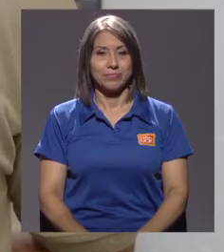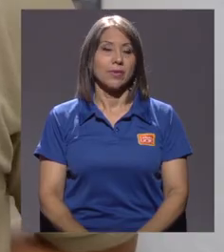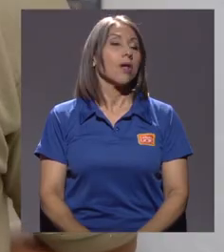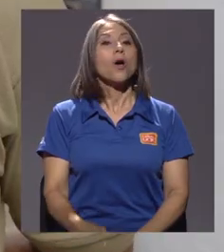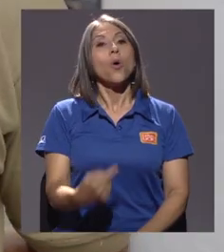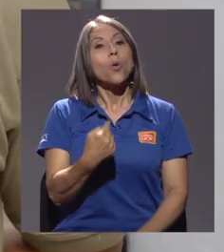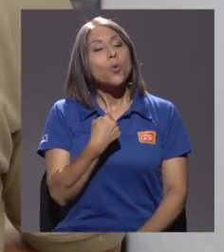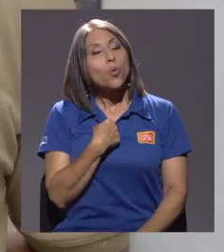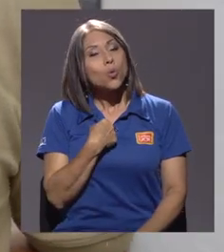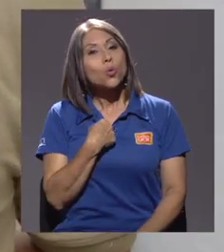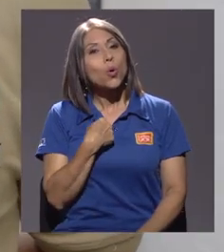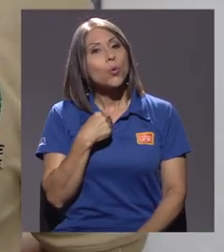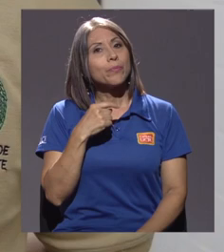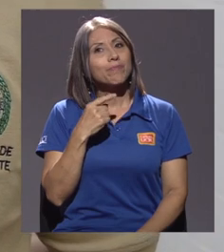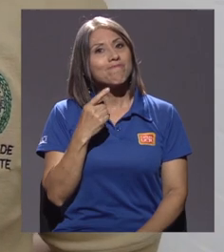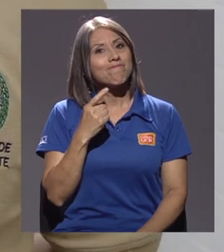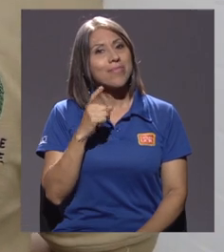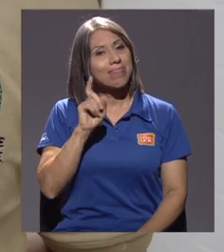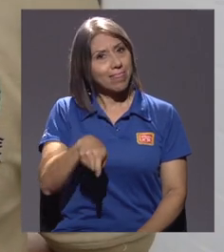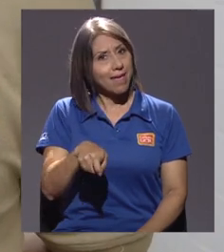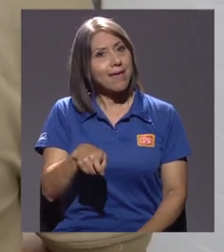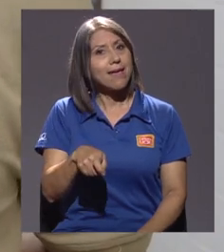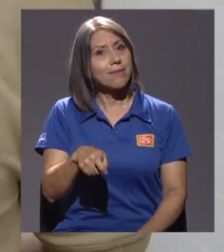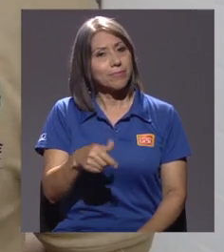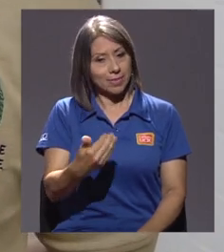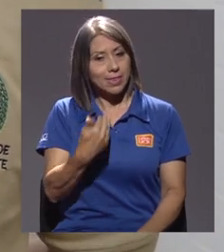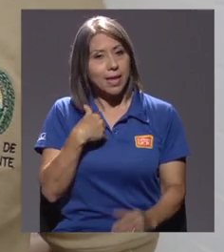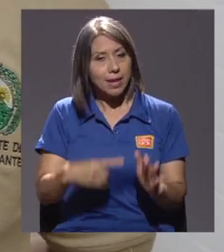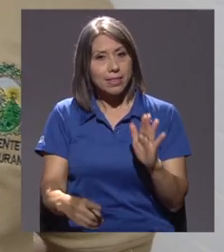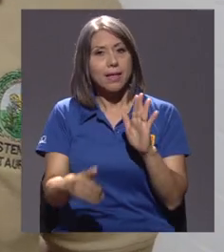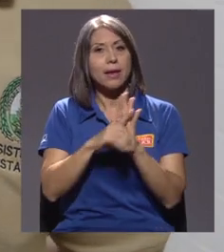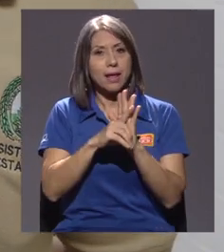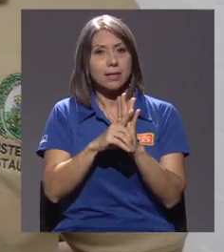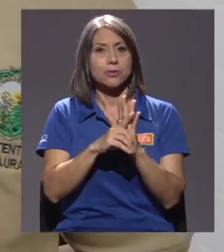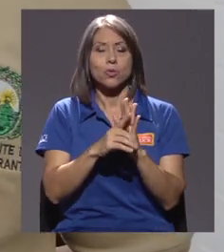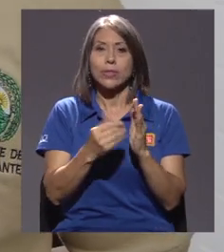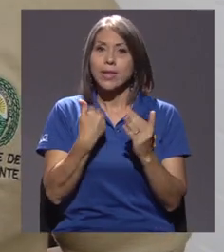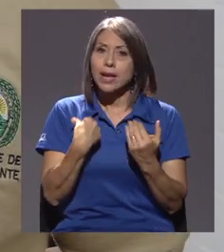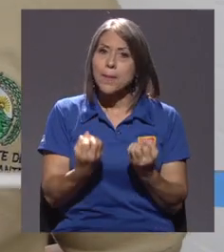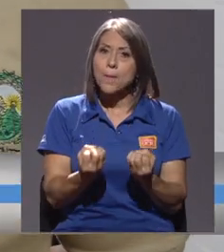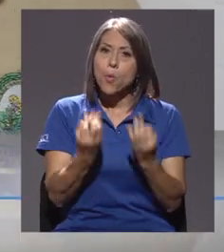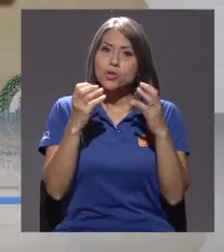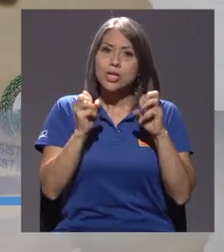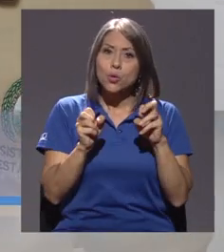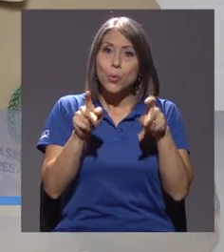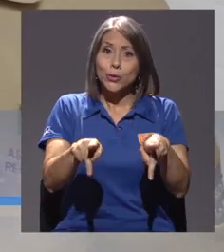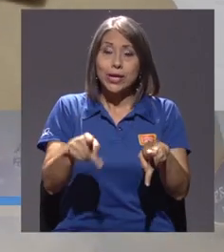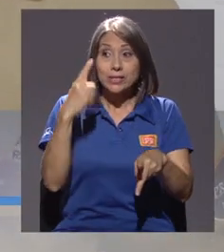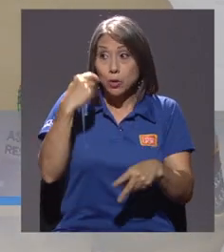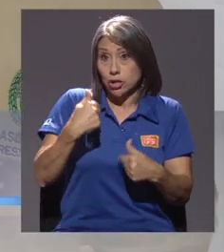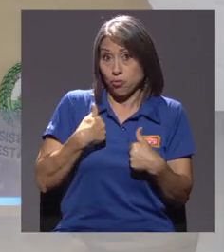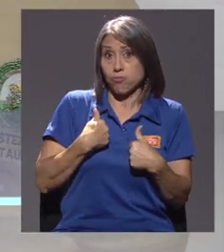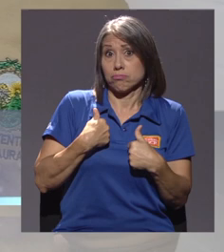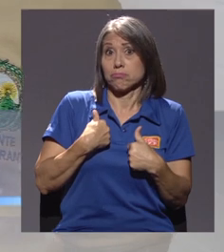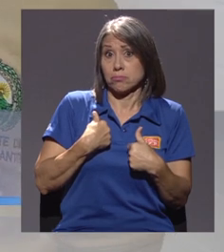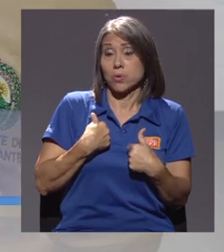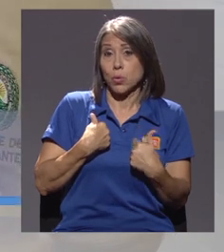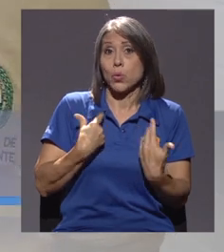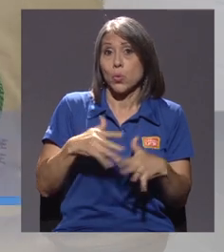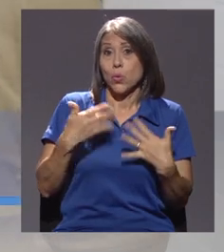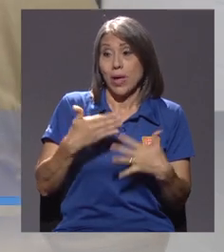Uno tiene derecho, tiene muchas oportunidades, porque a mí yo tuve las